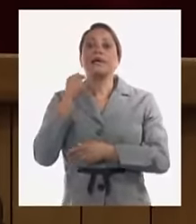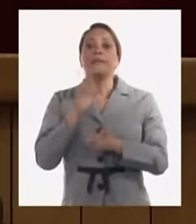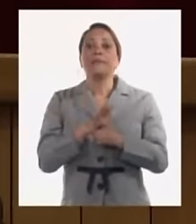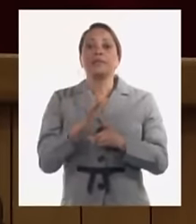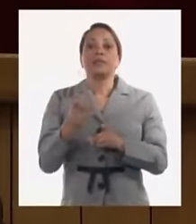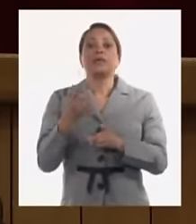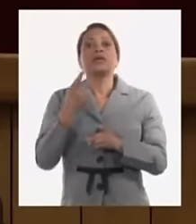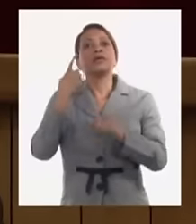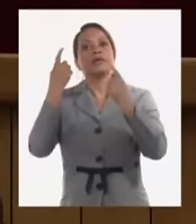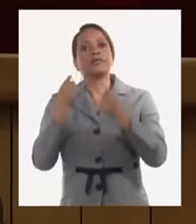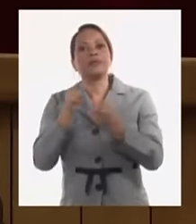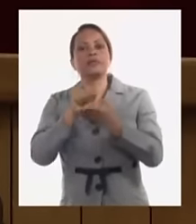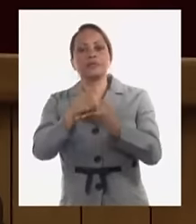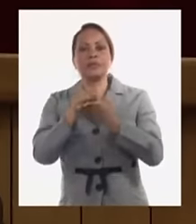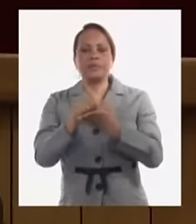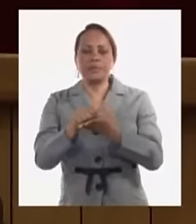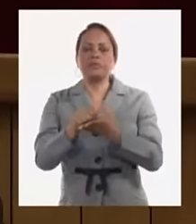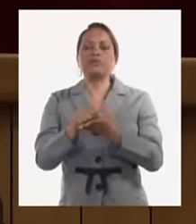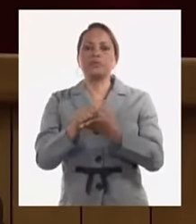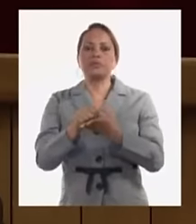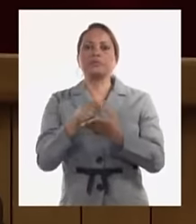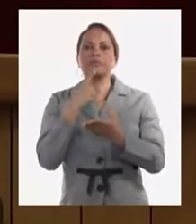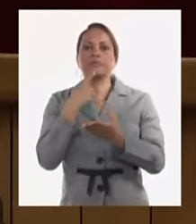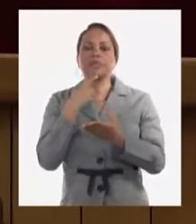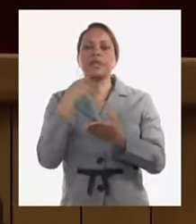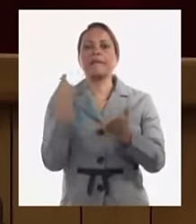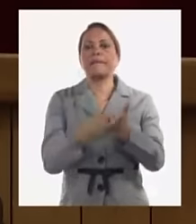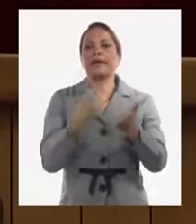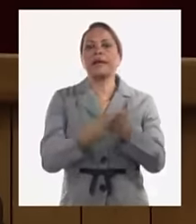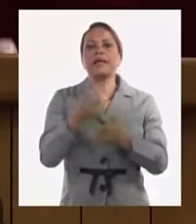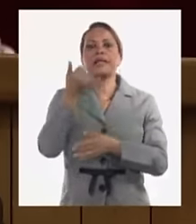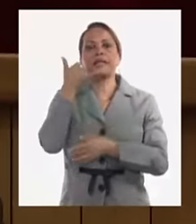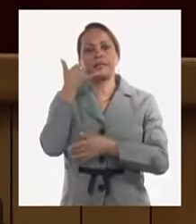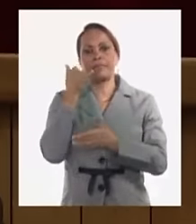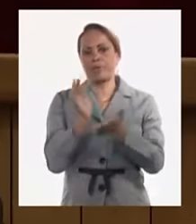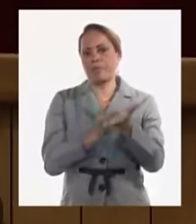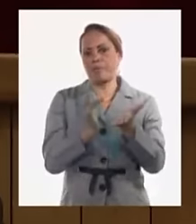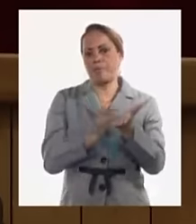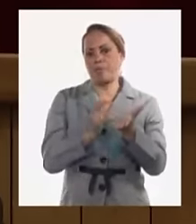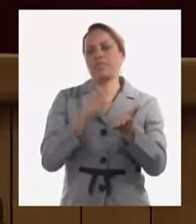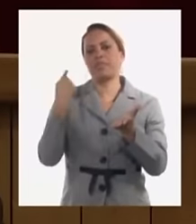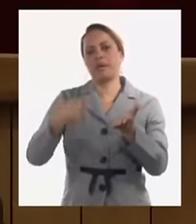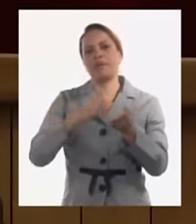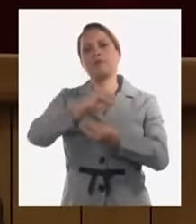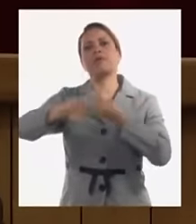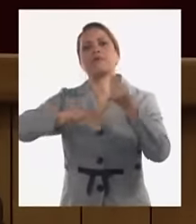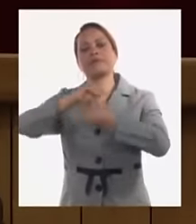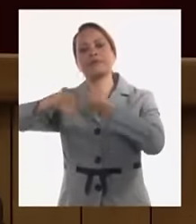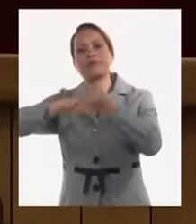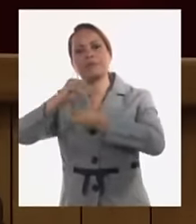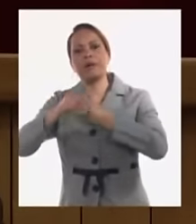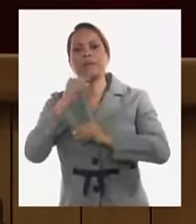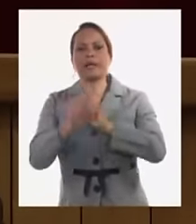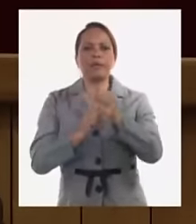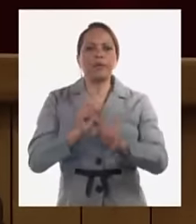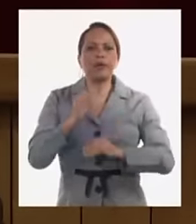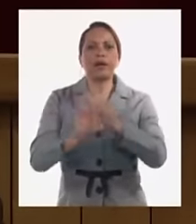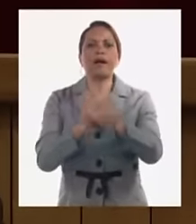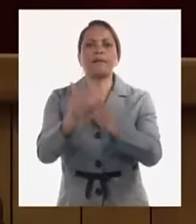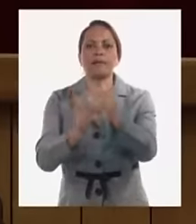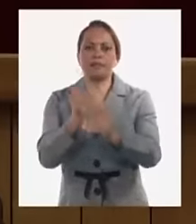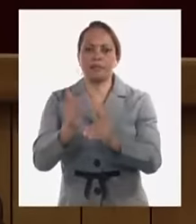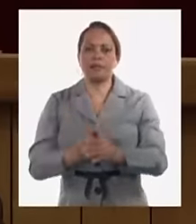servicios cobrando electrónicamente pero eso tenemos que transformar para avanzar y que eso cumpla el objetivo